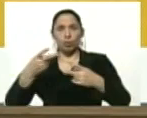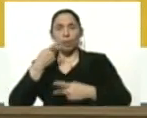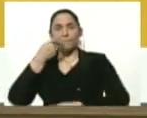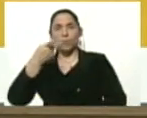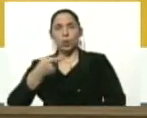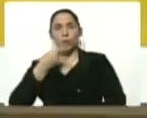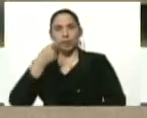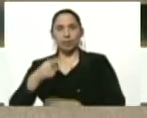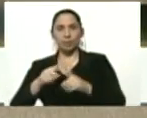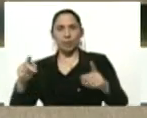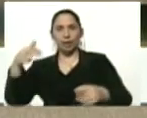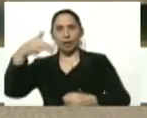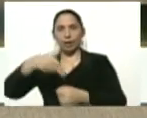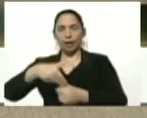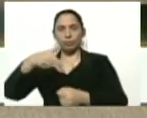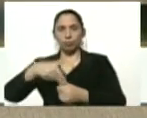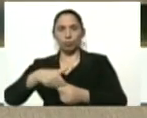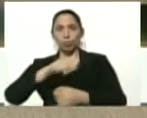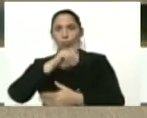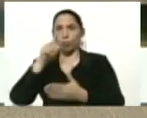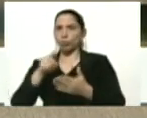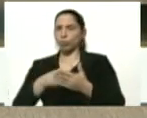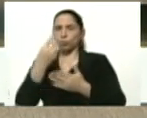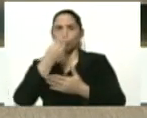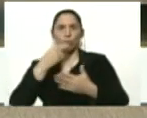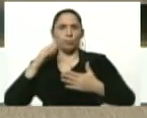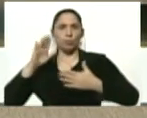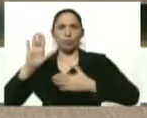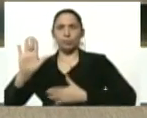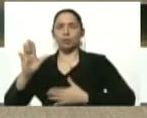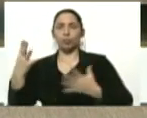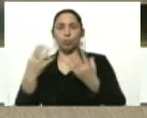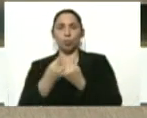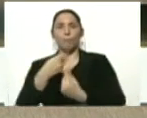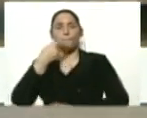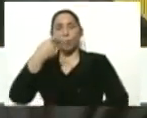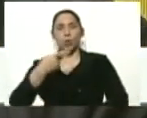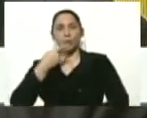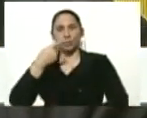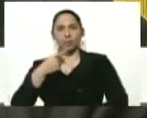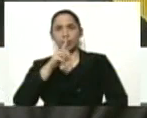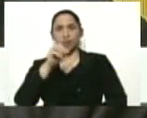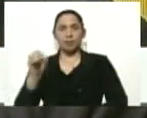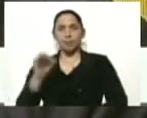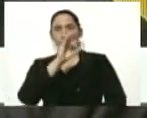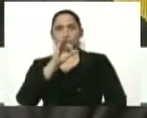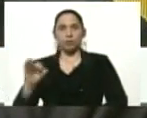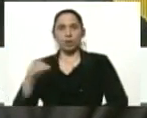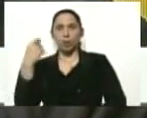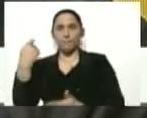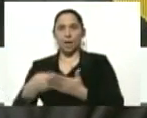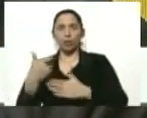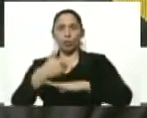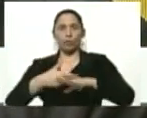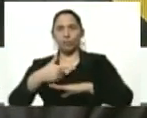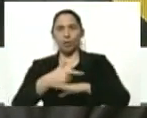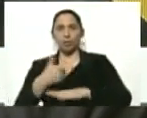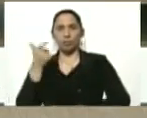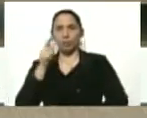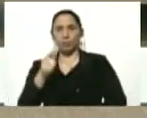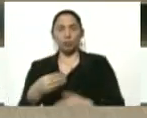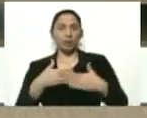para la gasolina. Su absoluto compromiso con esta política de 100% subsidio y para